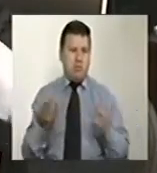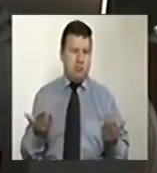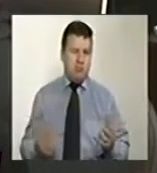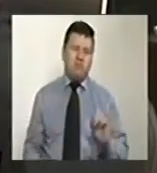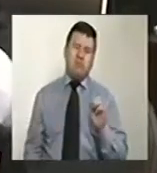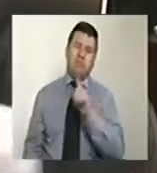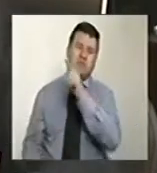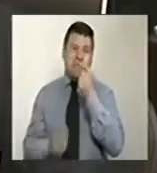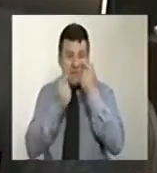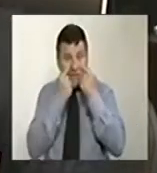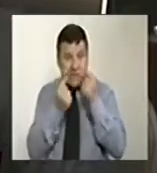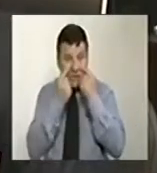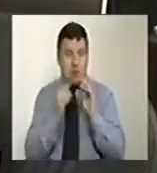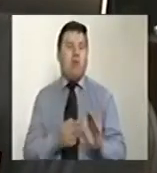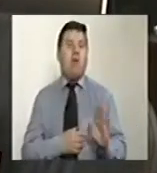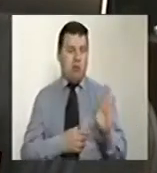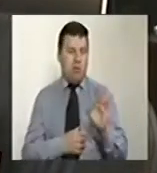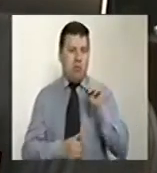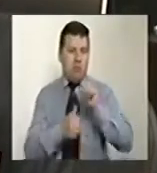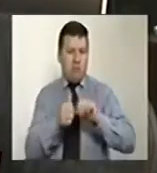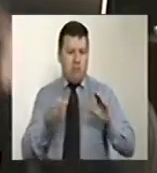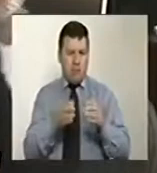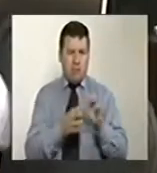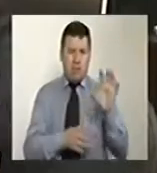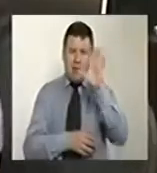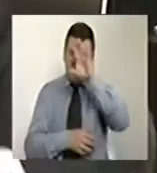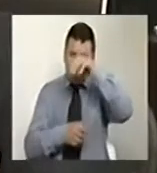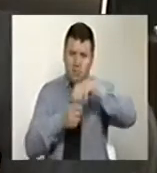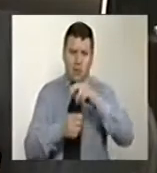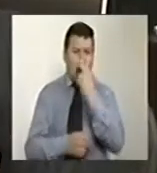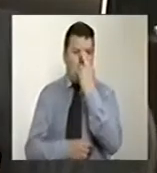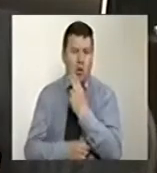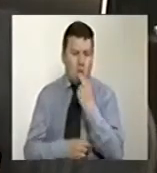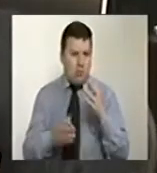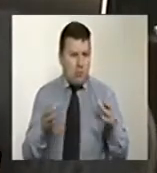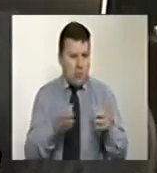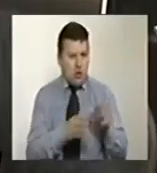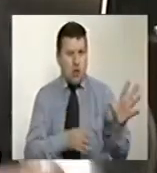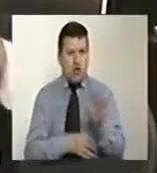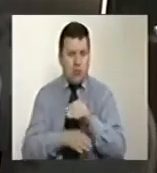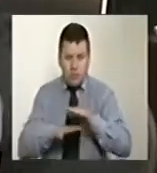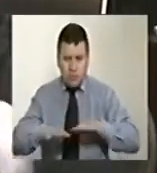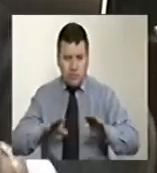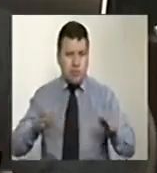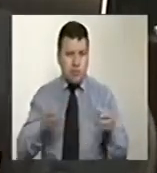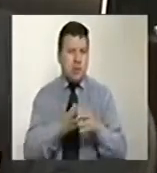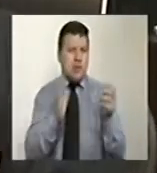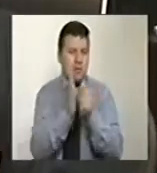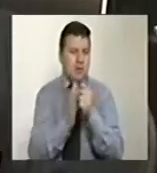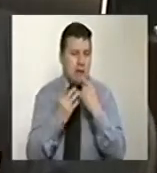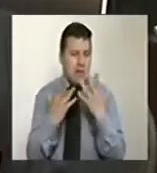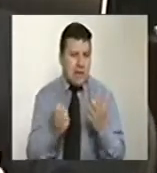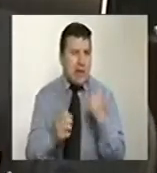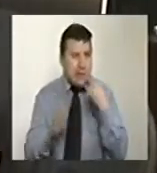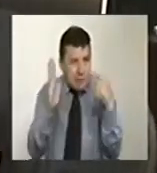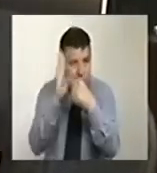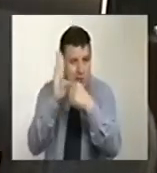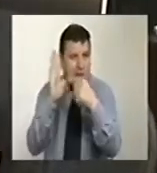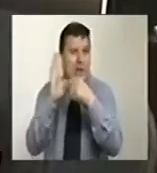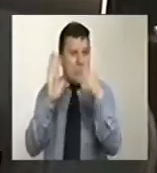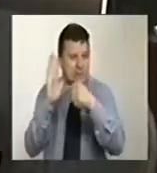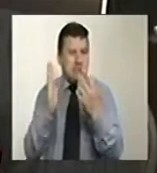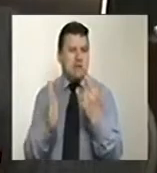No, Juan Manuel Santos le cumplió a cada una de las regiones del país y incumplió en todas las áreas y a eso es a lo que me quiero referir.